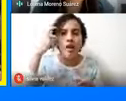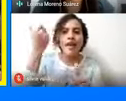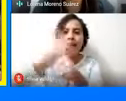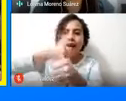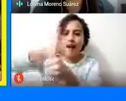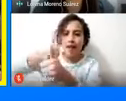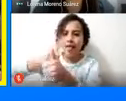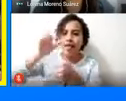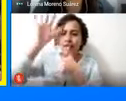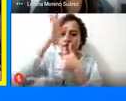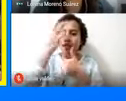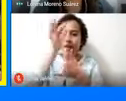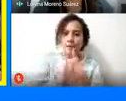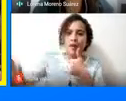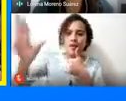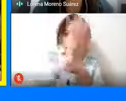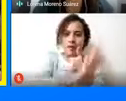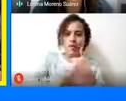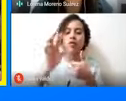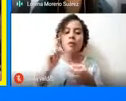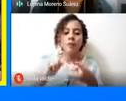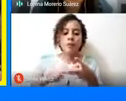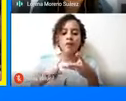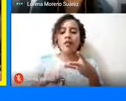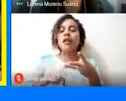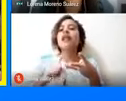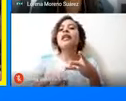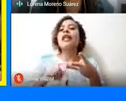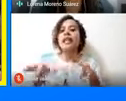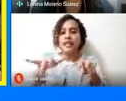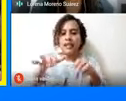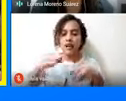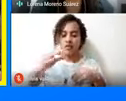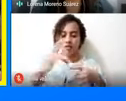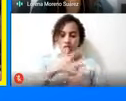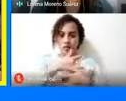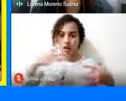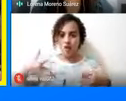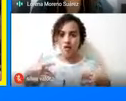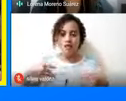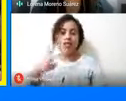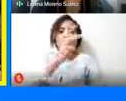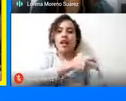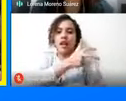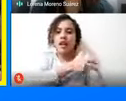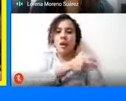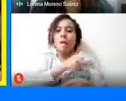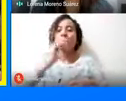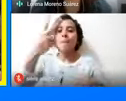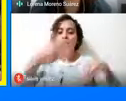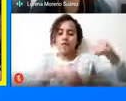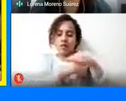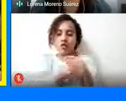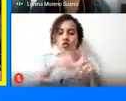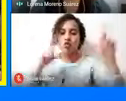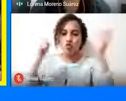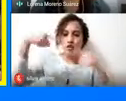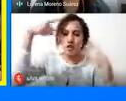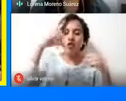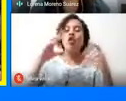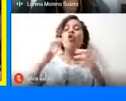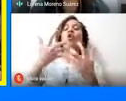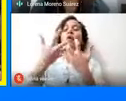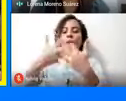departamento, el secretario de salud, un delegado del viceministerio de turismo, del ministerio de comercio,